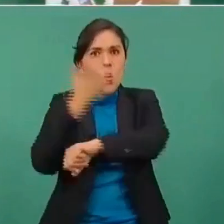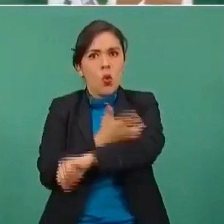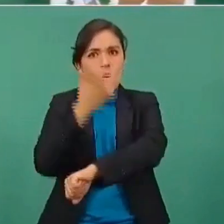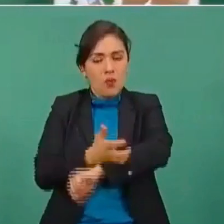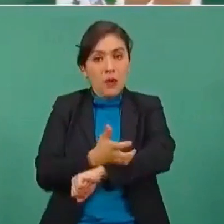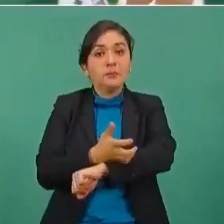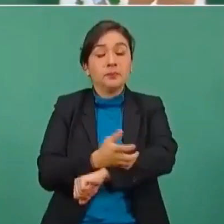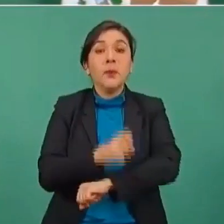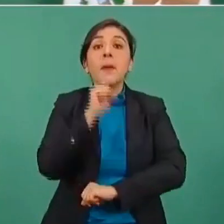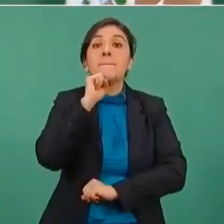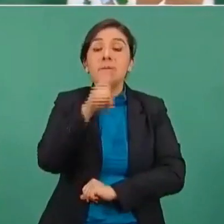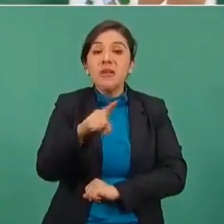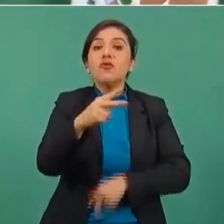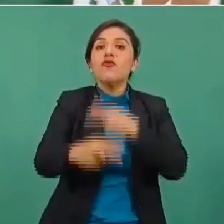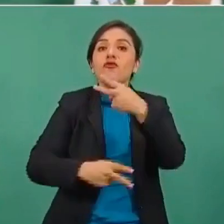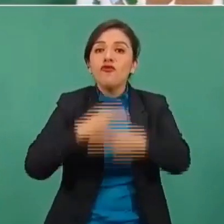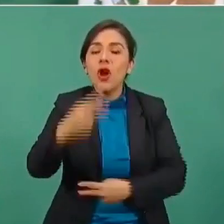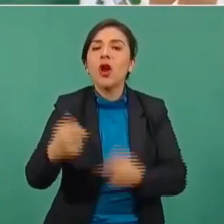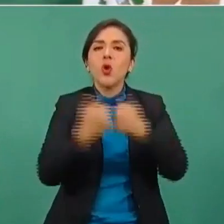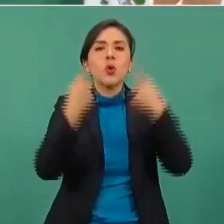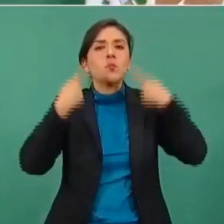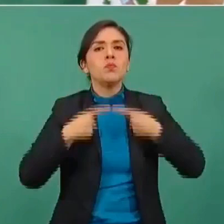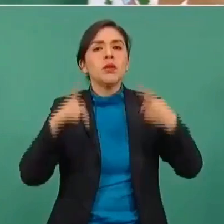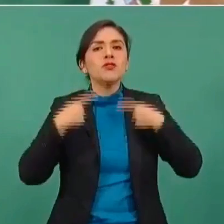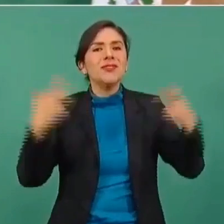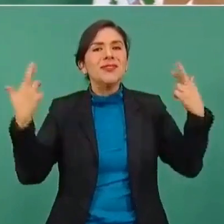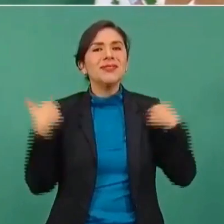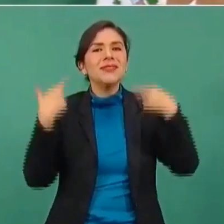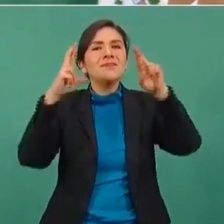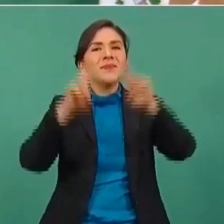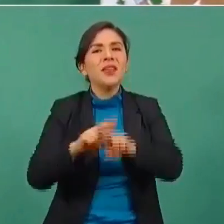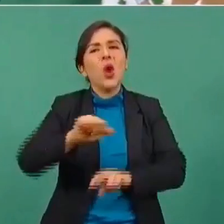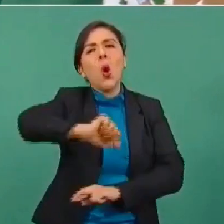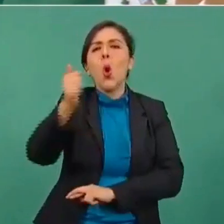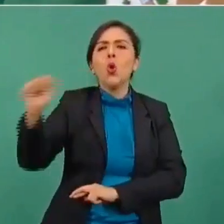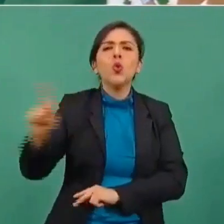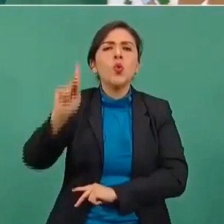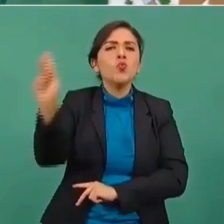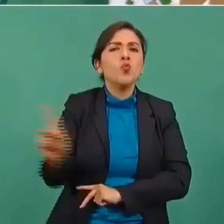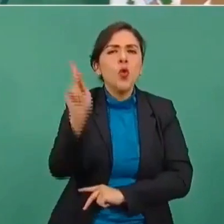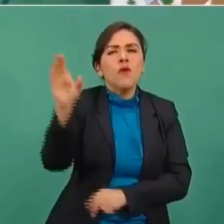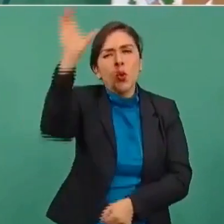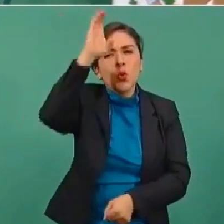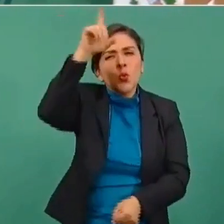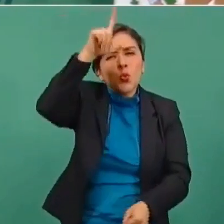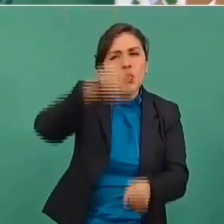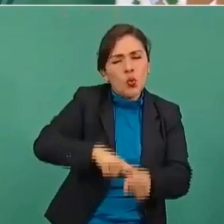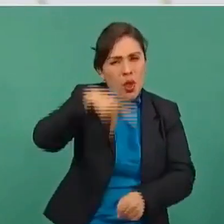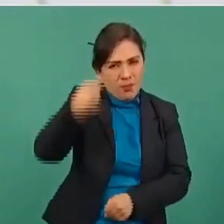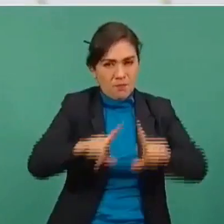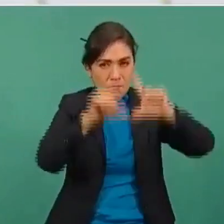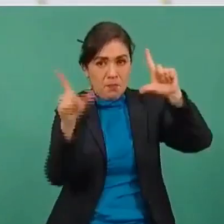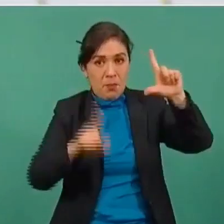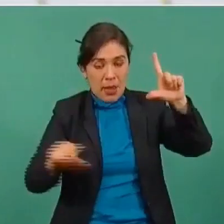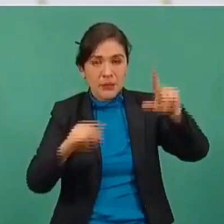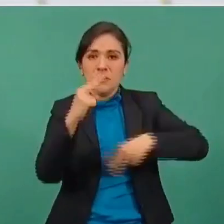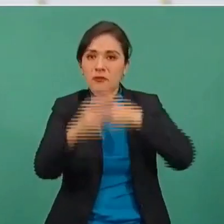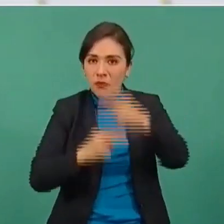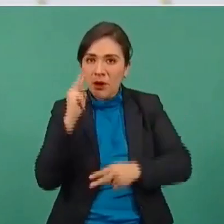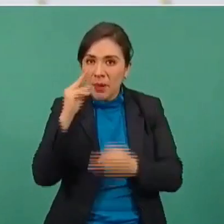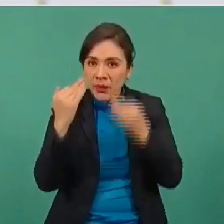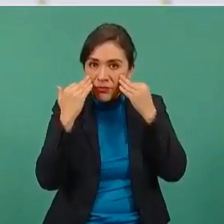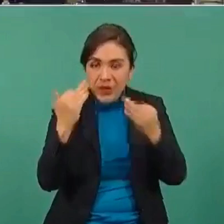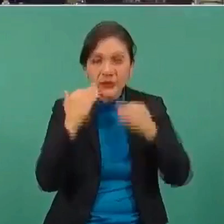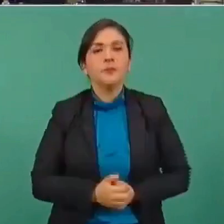fueron también representantes de otras etnias y de otras culturas del país presidente